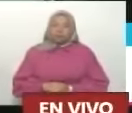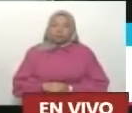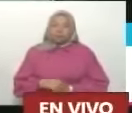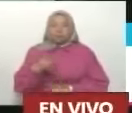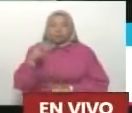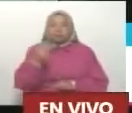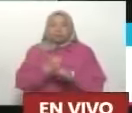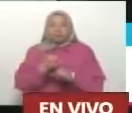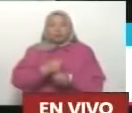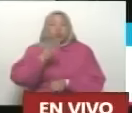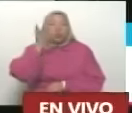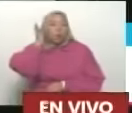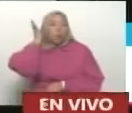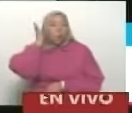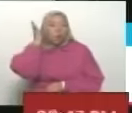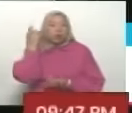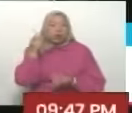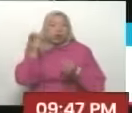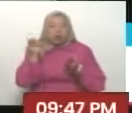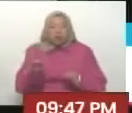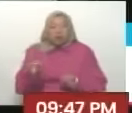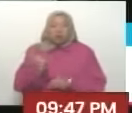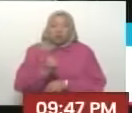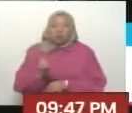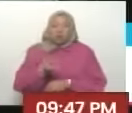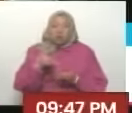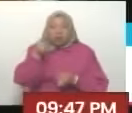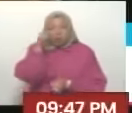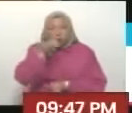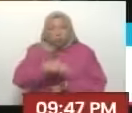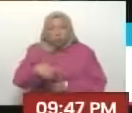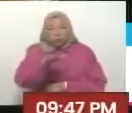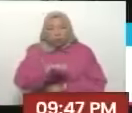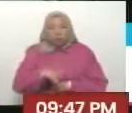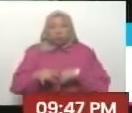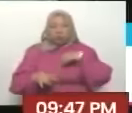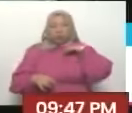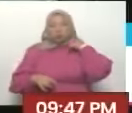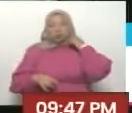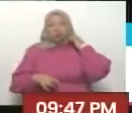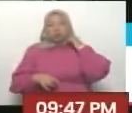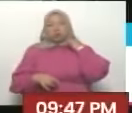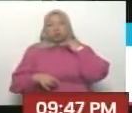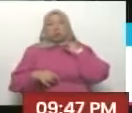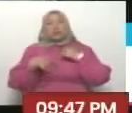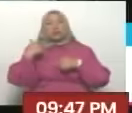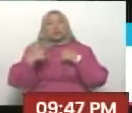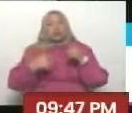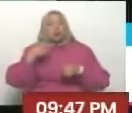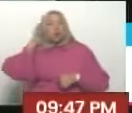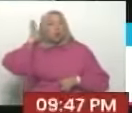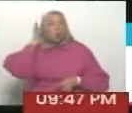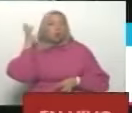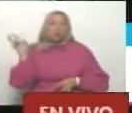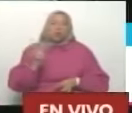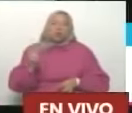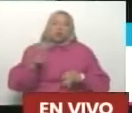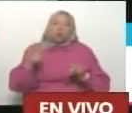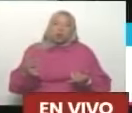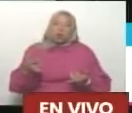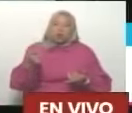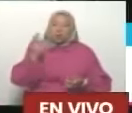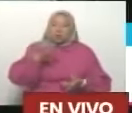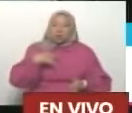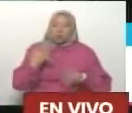falsa conciencia que por lo que es verdaderamente este pueblo. Un pueblo restiado, un pueblo consciente y un pueblo que